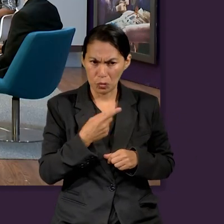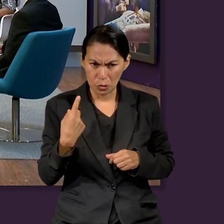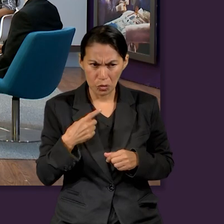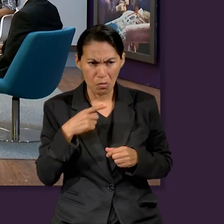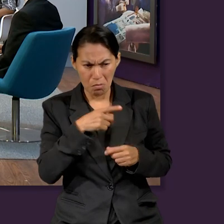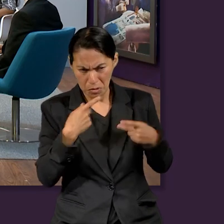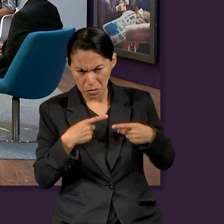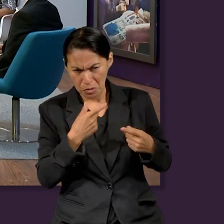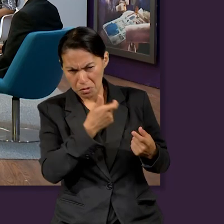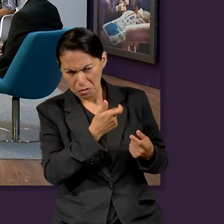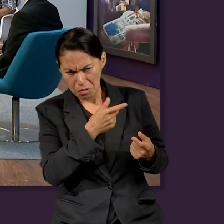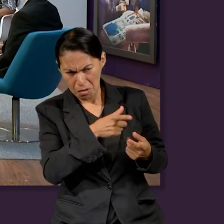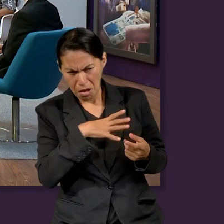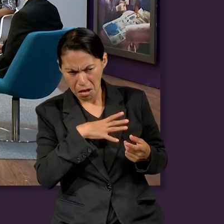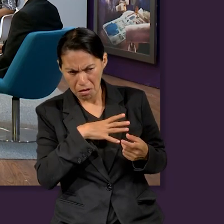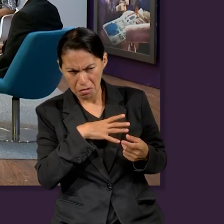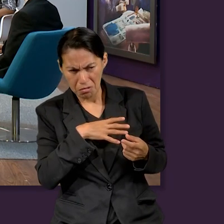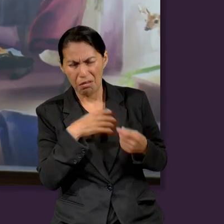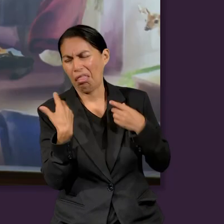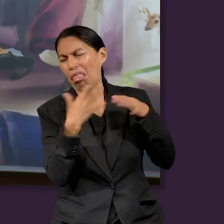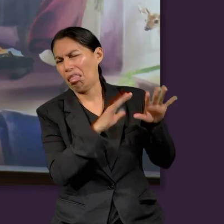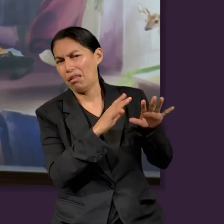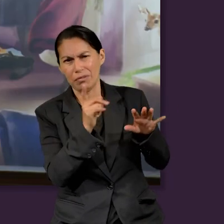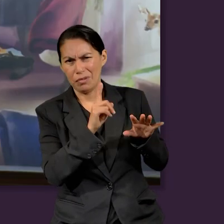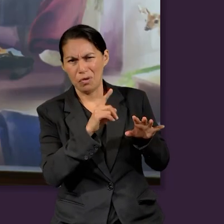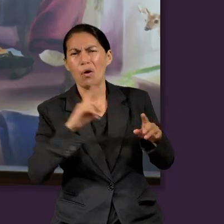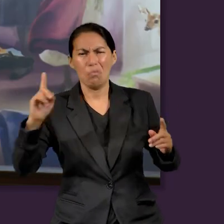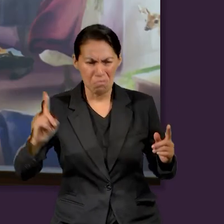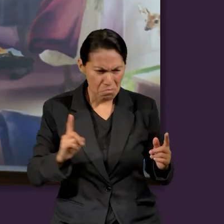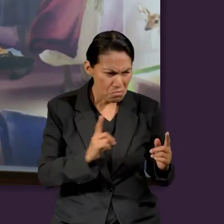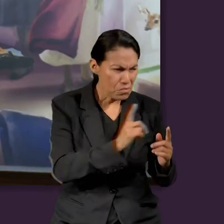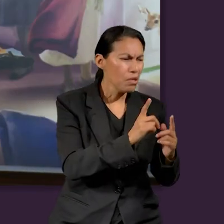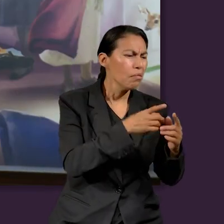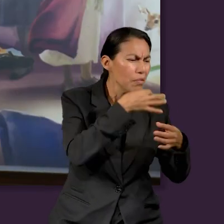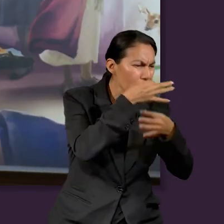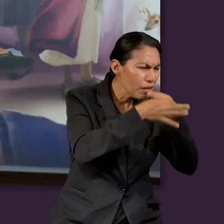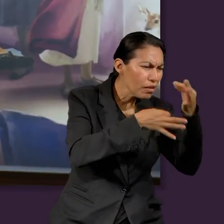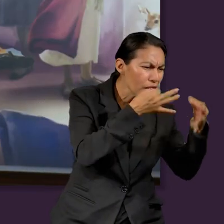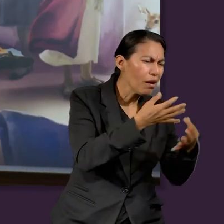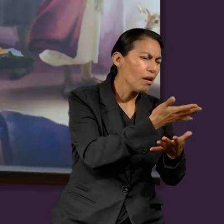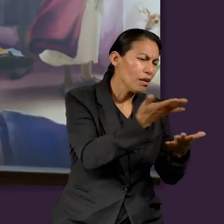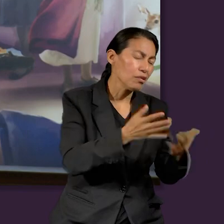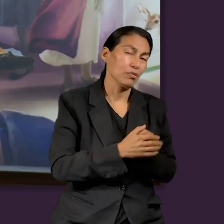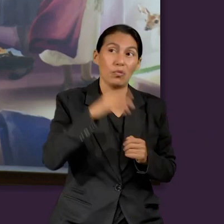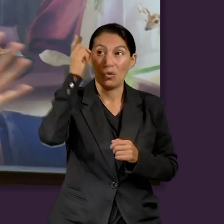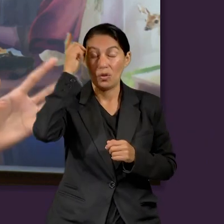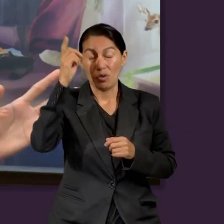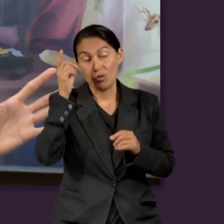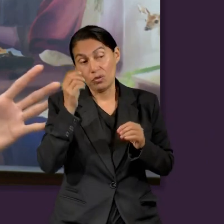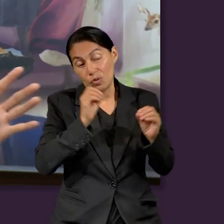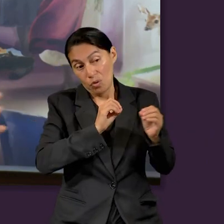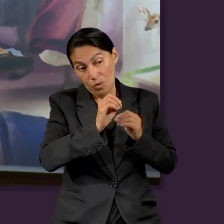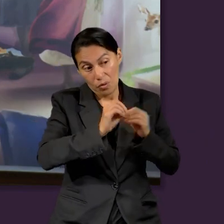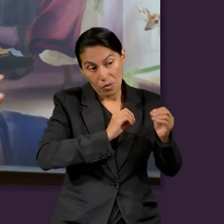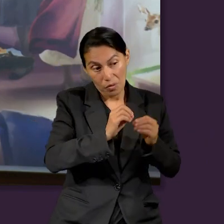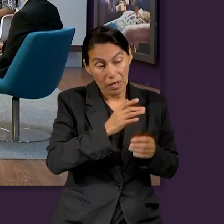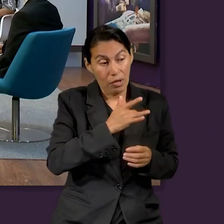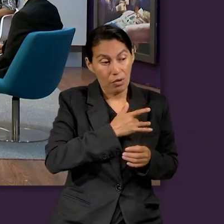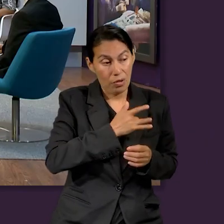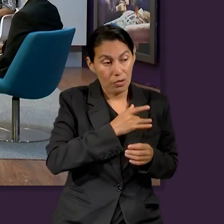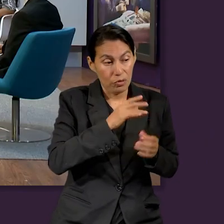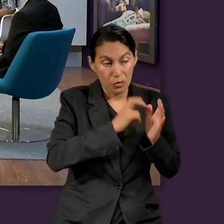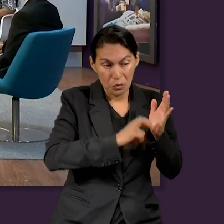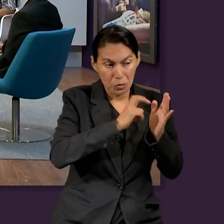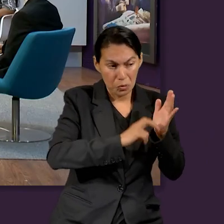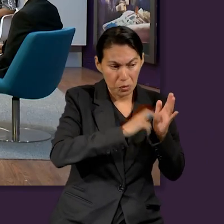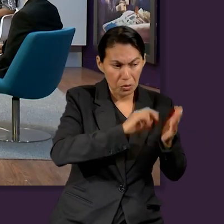nos cerremos a esta parte, sino que también veamos la manera de llegar a ellos, porque no sabemos cómo obra, verdad,